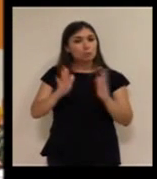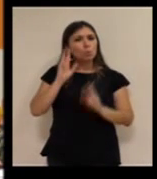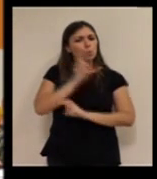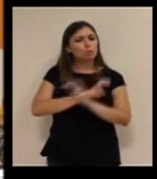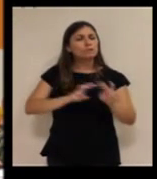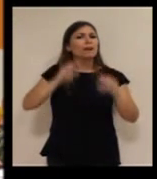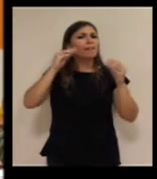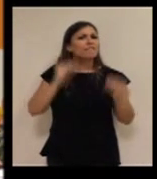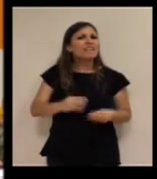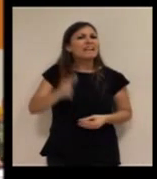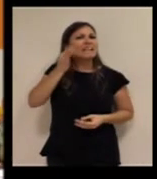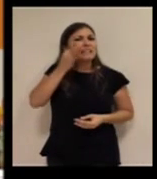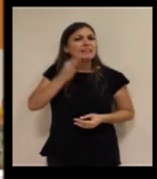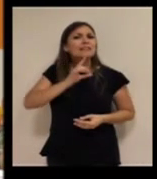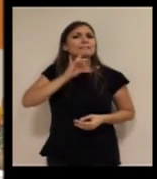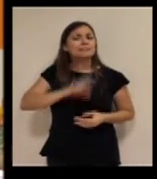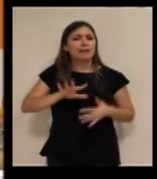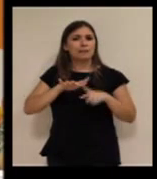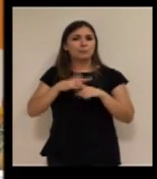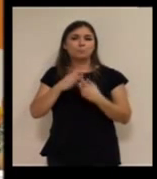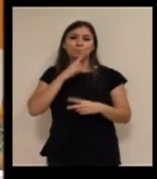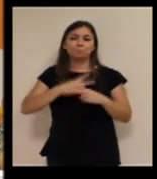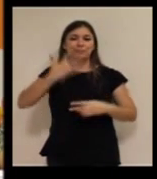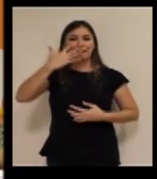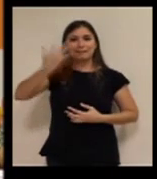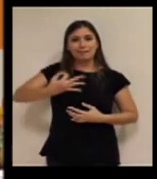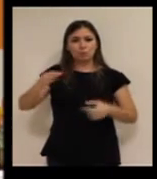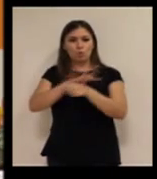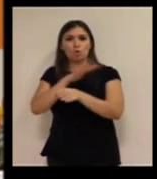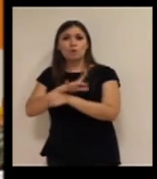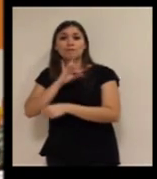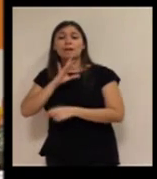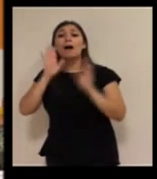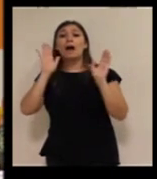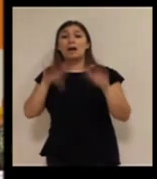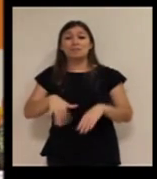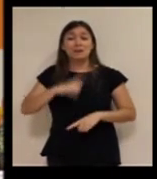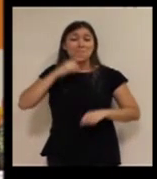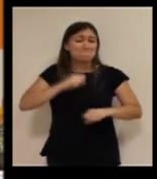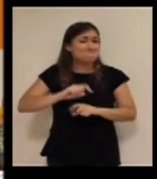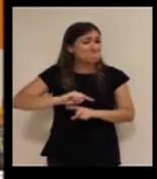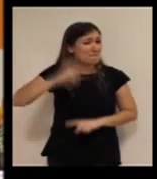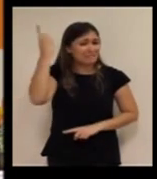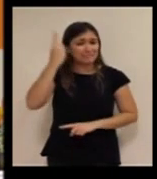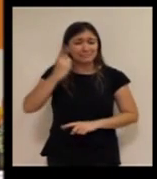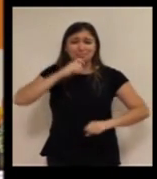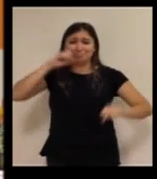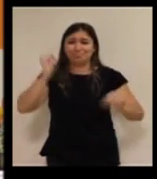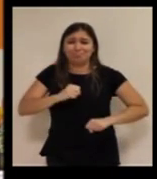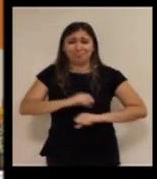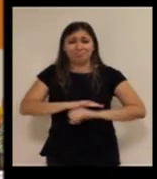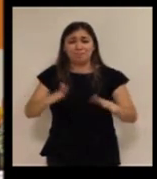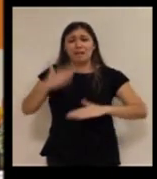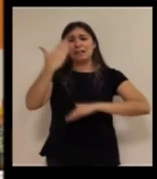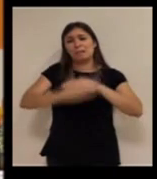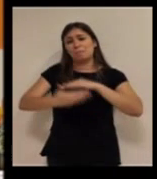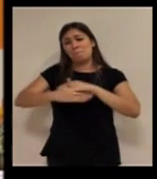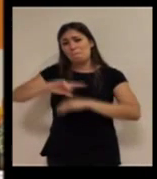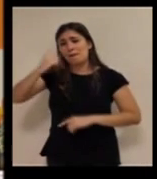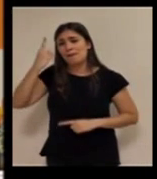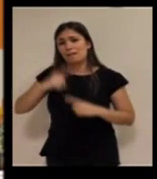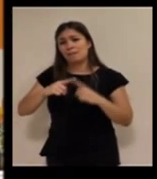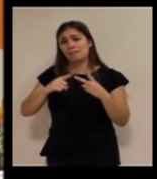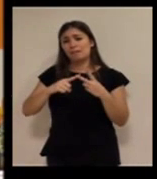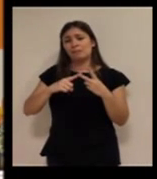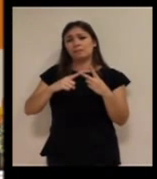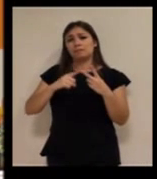bien quiénes eran los que estaban en una situación de riesgo mayor. Entonces, al final teníamos a los más mayores, a los que tenían más limitaciones, a los